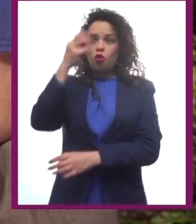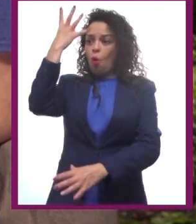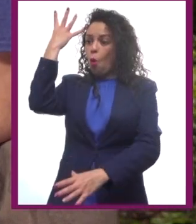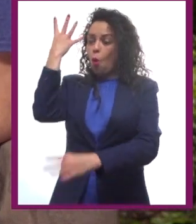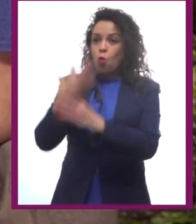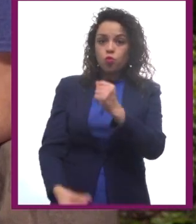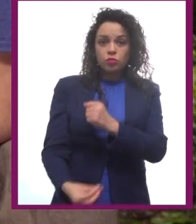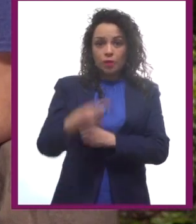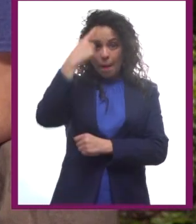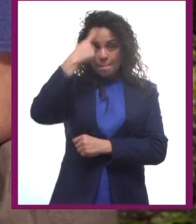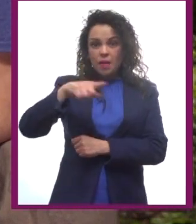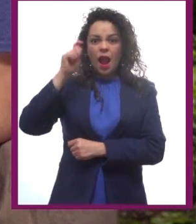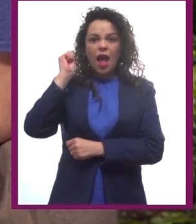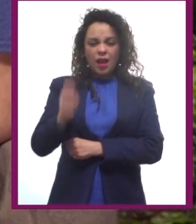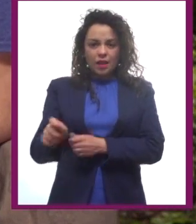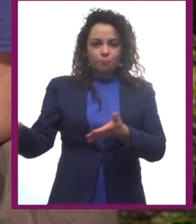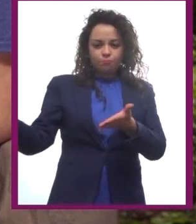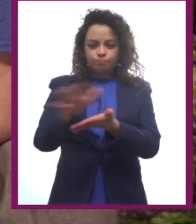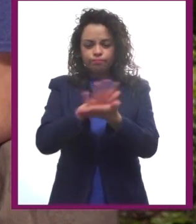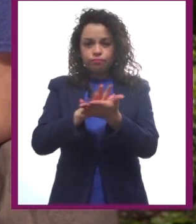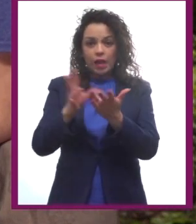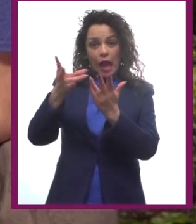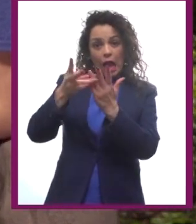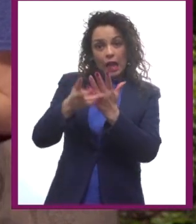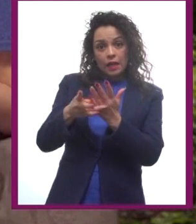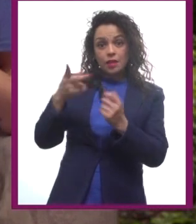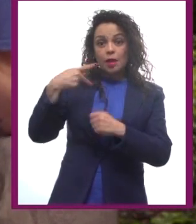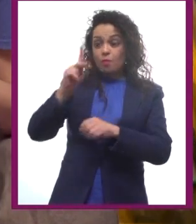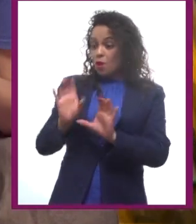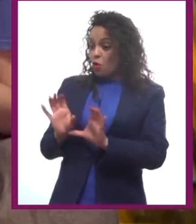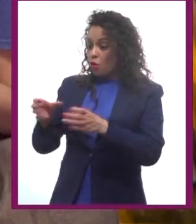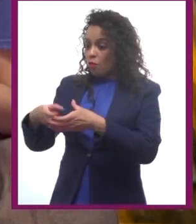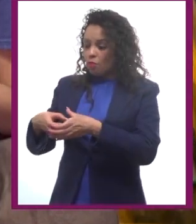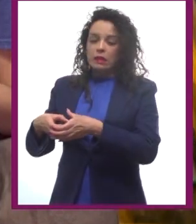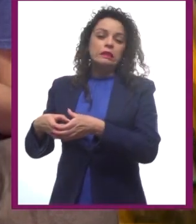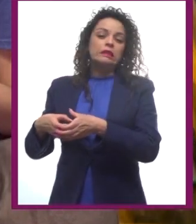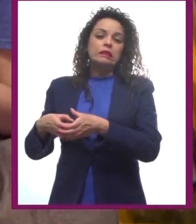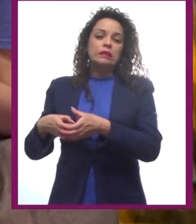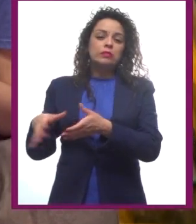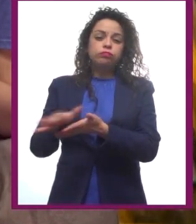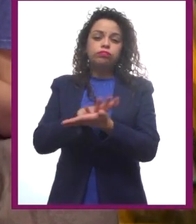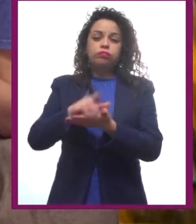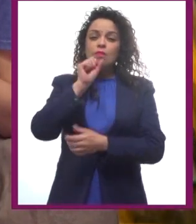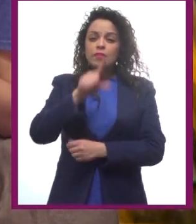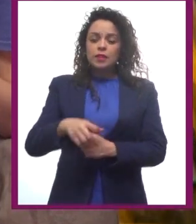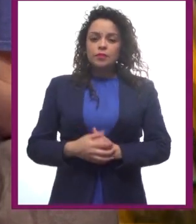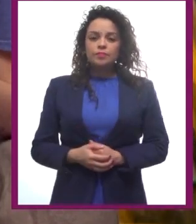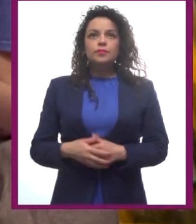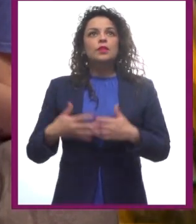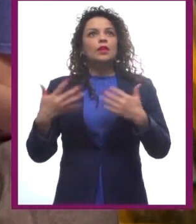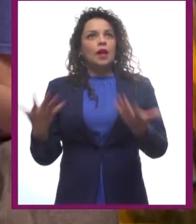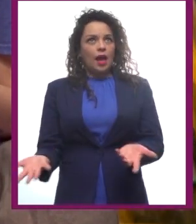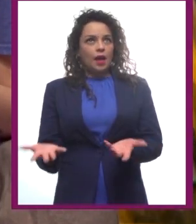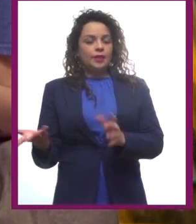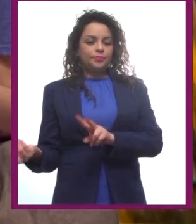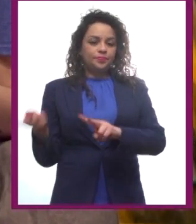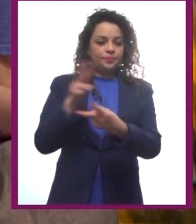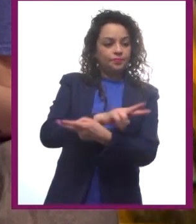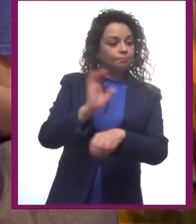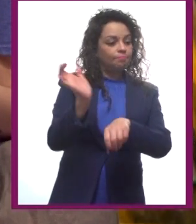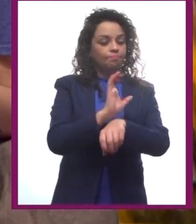Único y la comunidad queda disuelta. Entonces, en Romeo y Julieta, ¿es cuando Romeo mata al primo de Julieta?